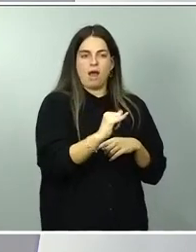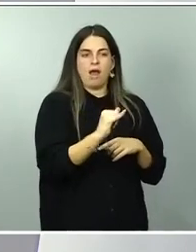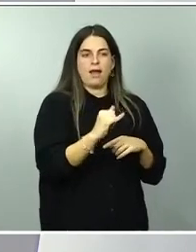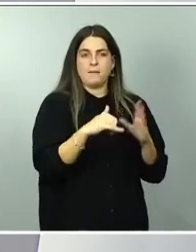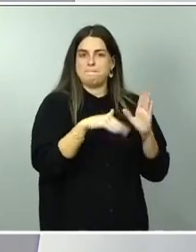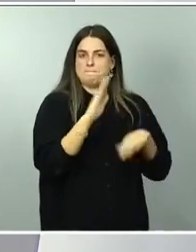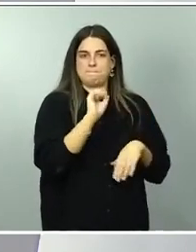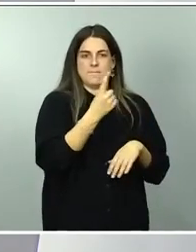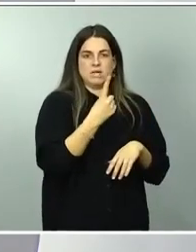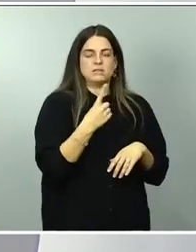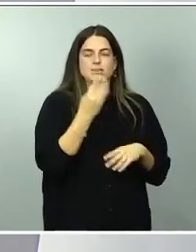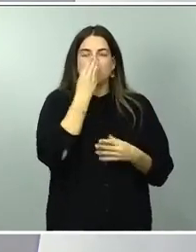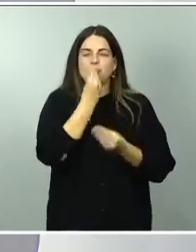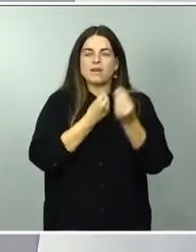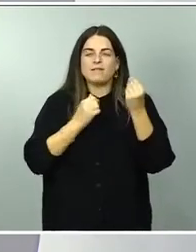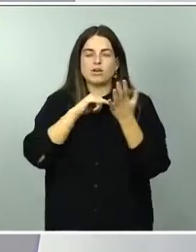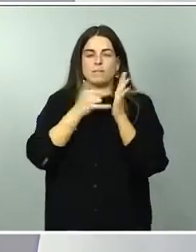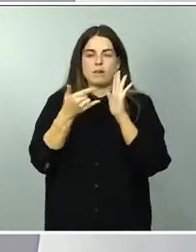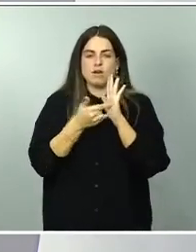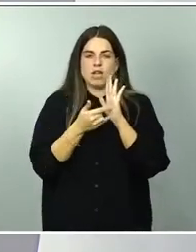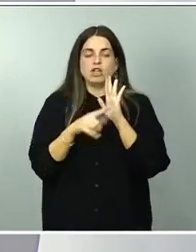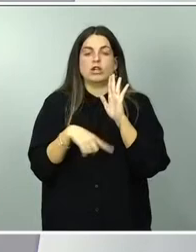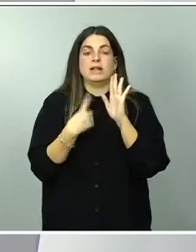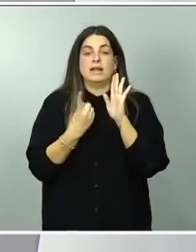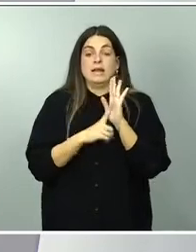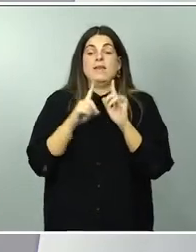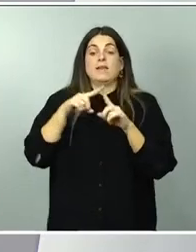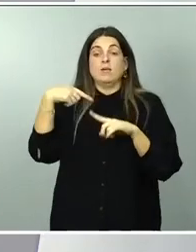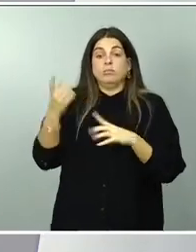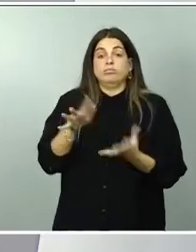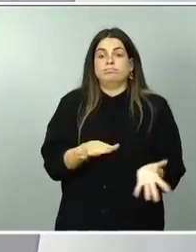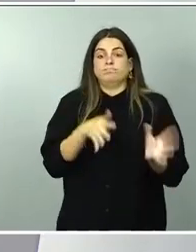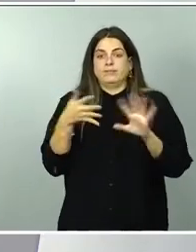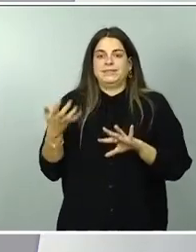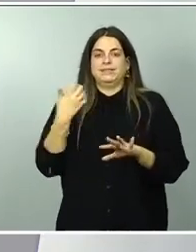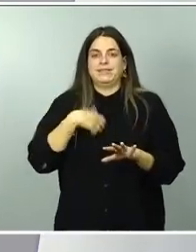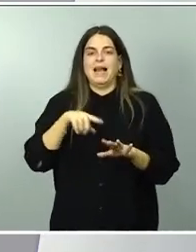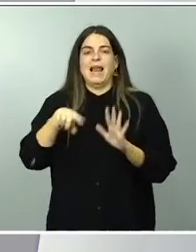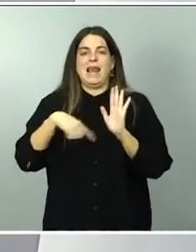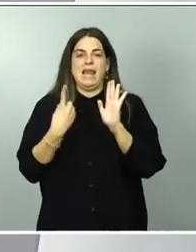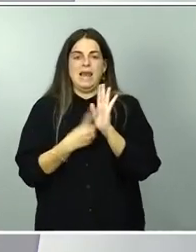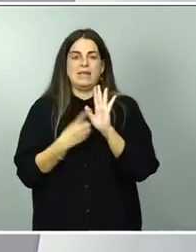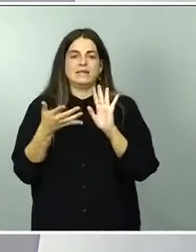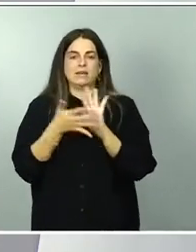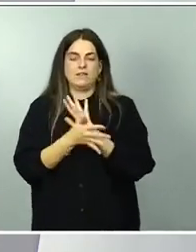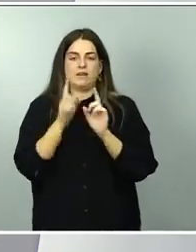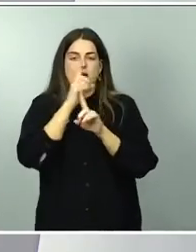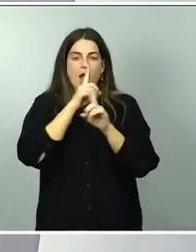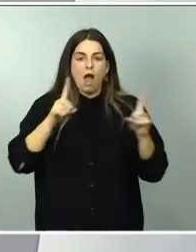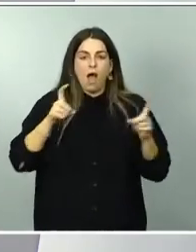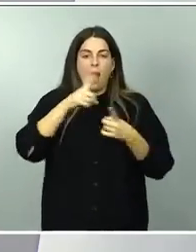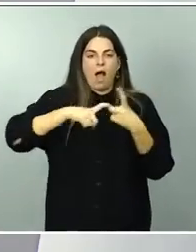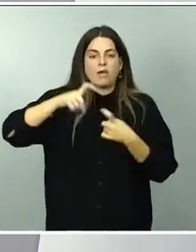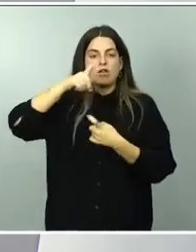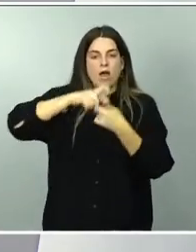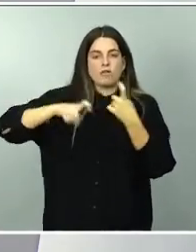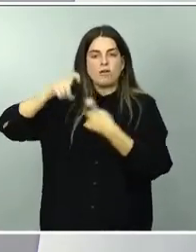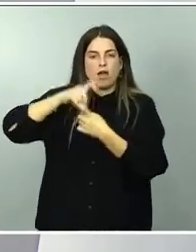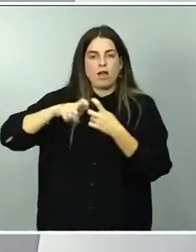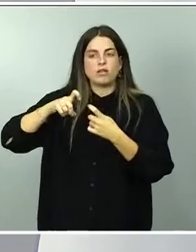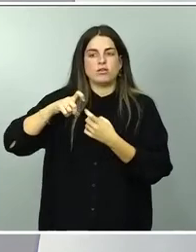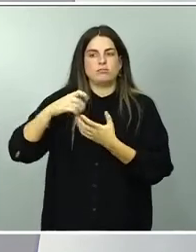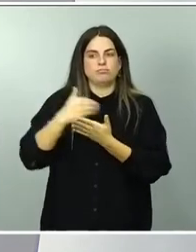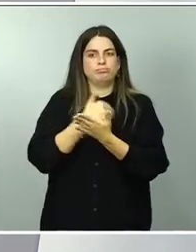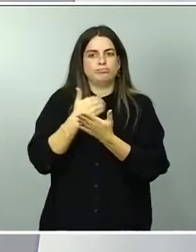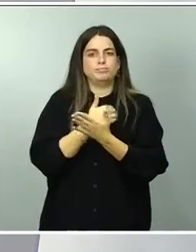preveía el proyecto de ley, posteriormente convertido en ley, de recaudación anual de estos gravámenes, les recuerdo, después de la